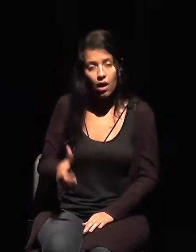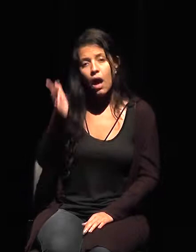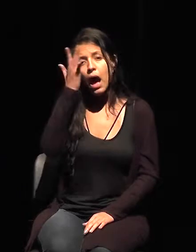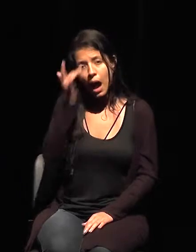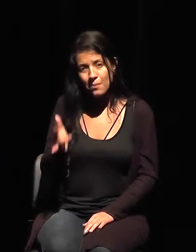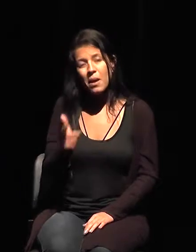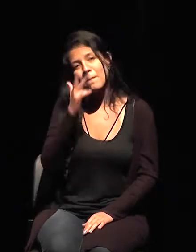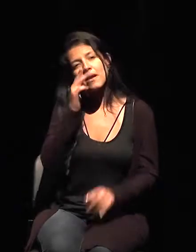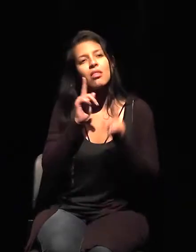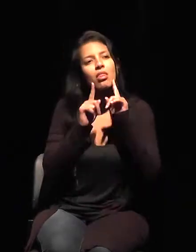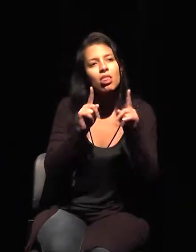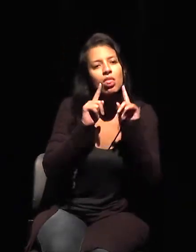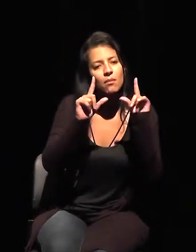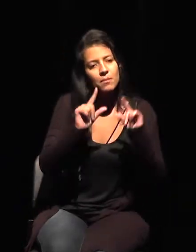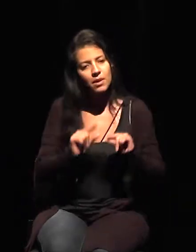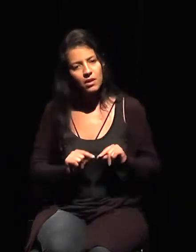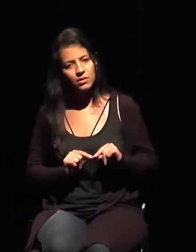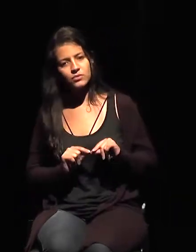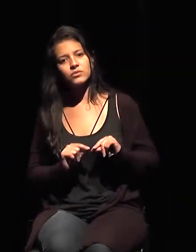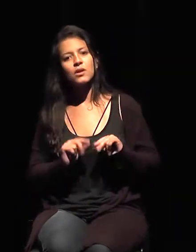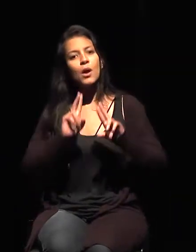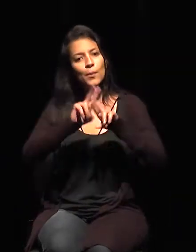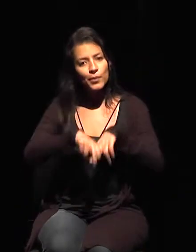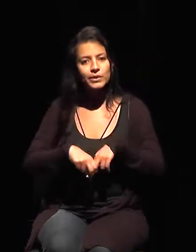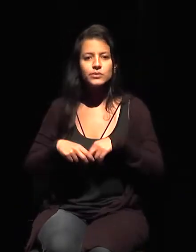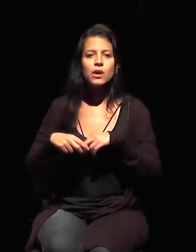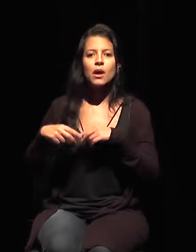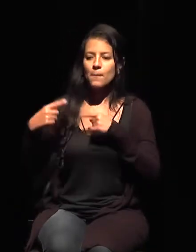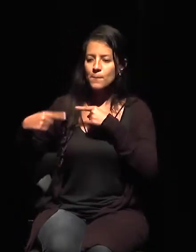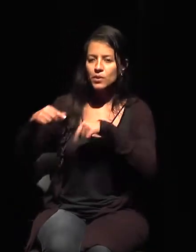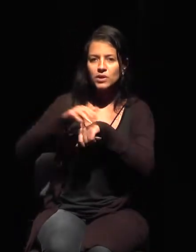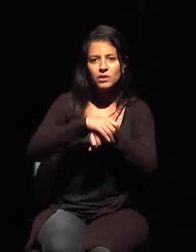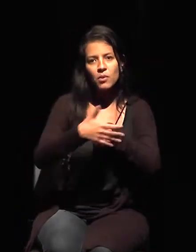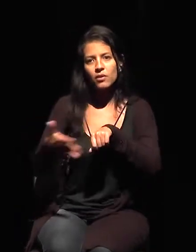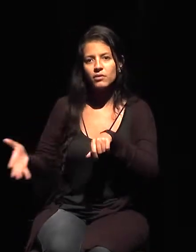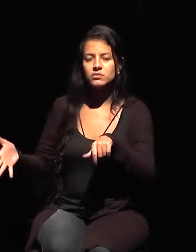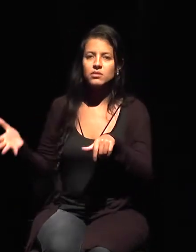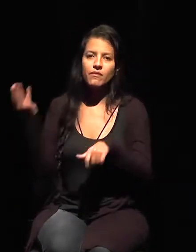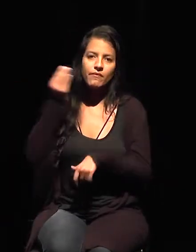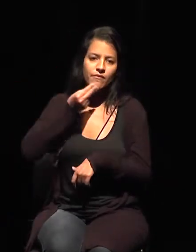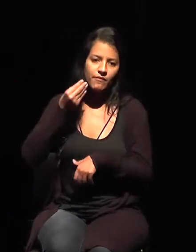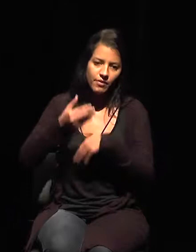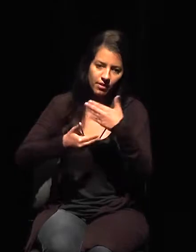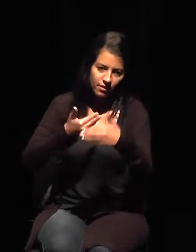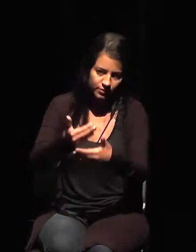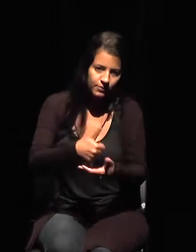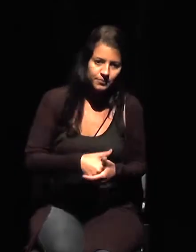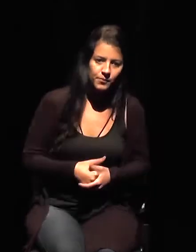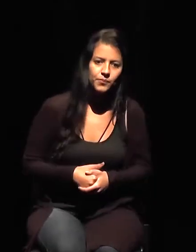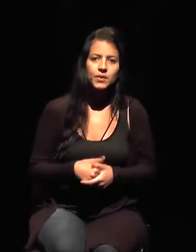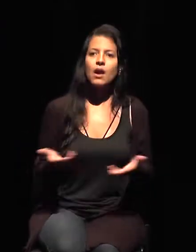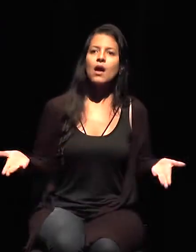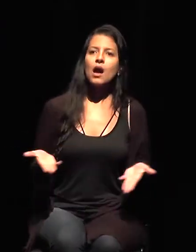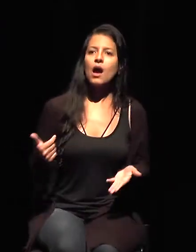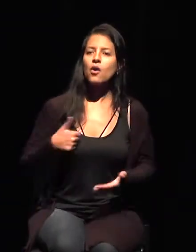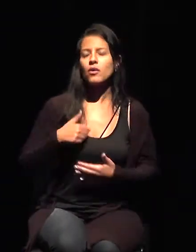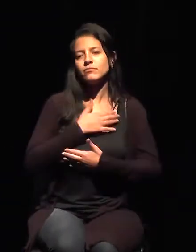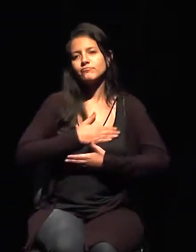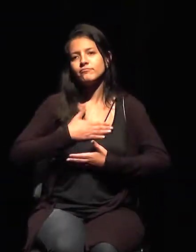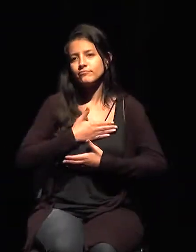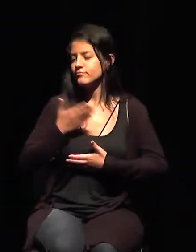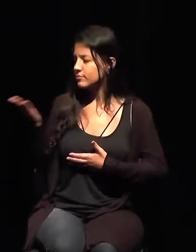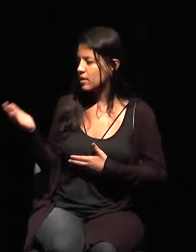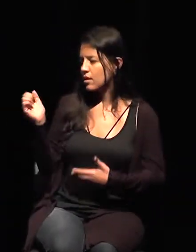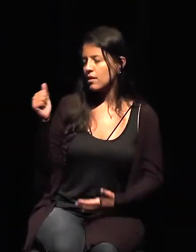y van a reivindicar menos, y van a debilitar nuestra democracia, ahora le paso la palabra a Ana Elena Kurtz, para las consideraciones,